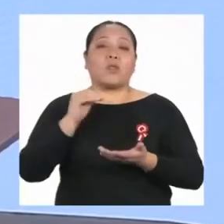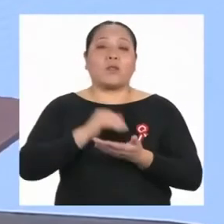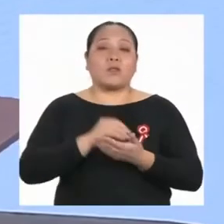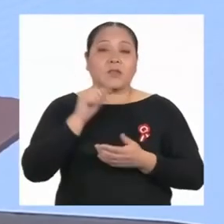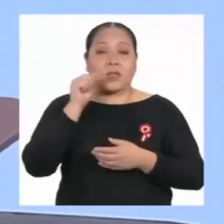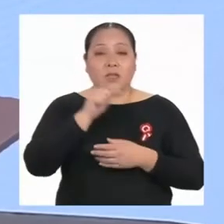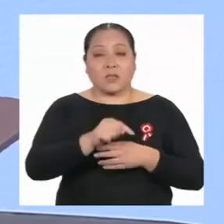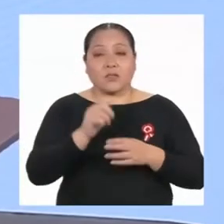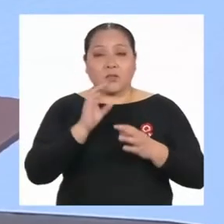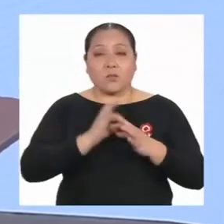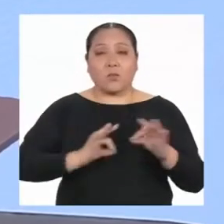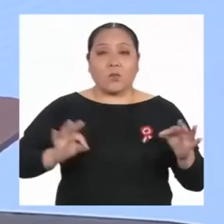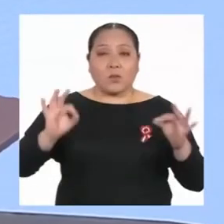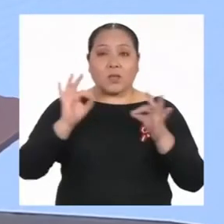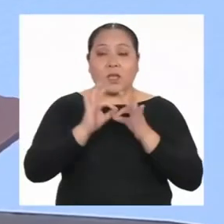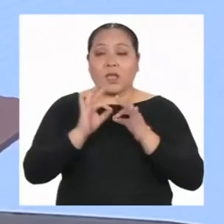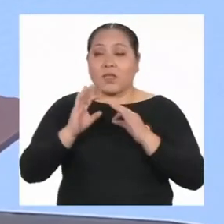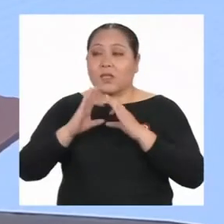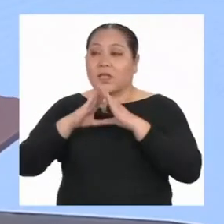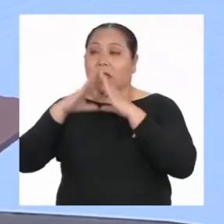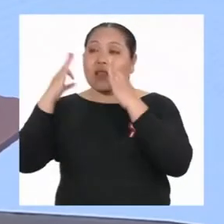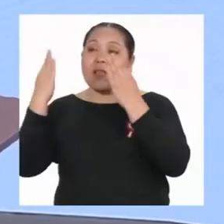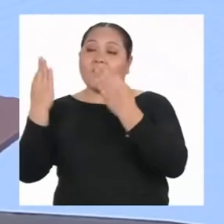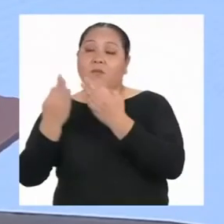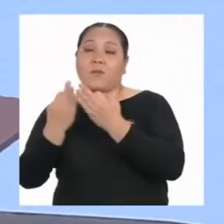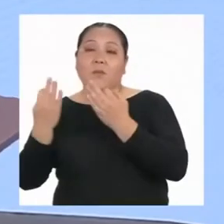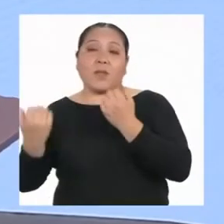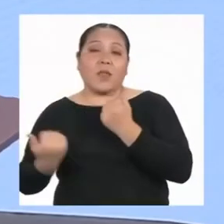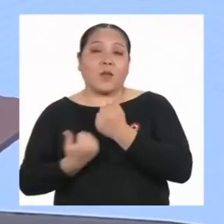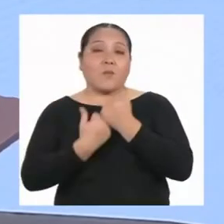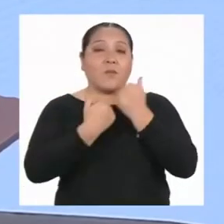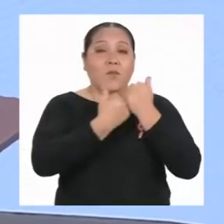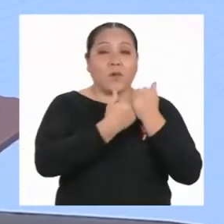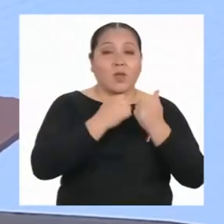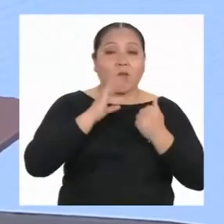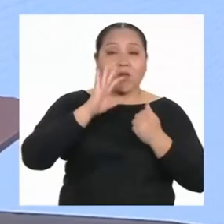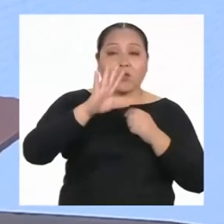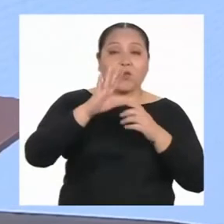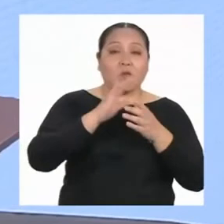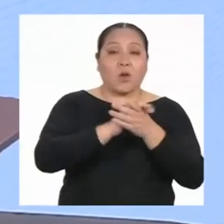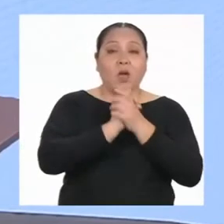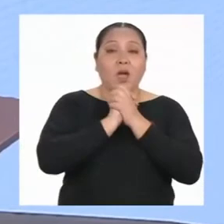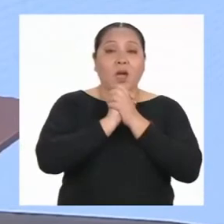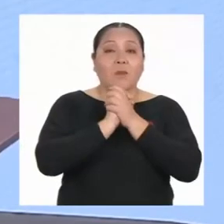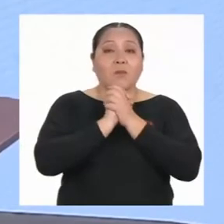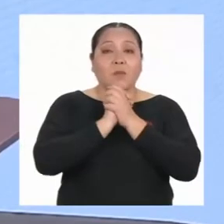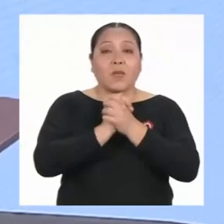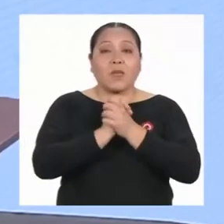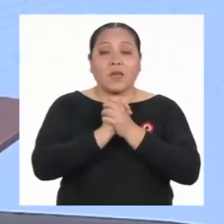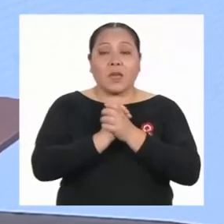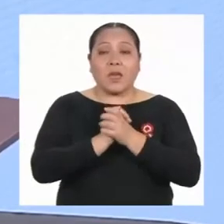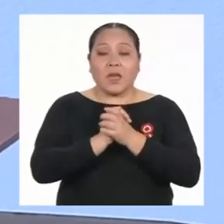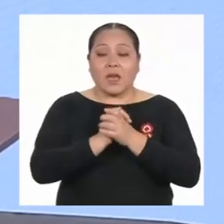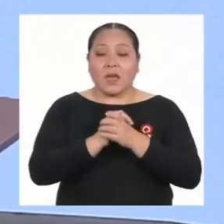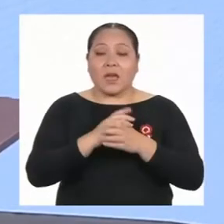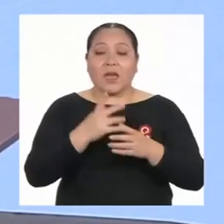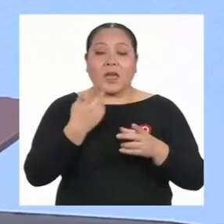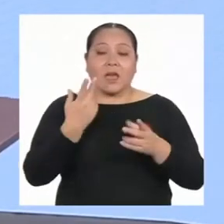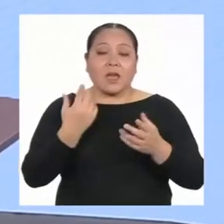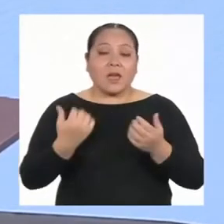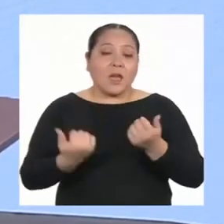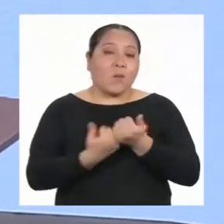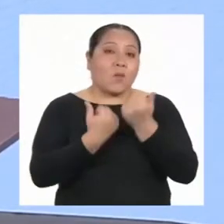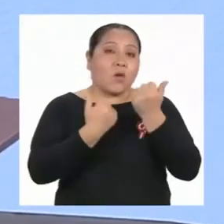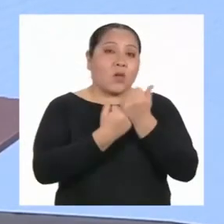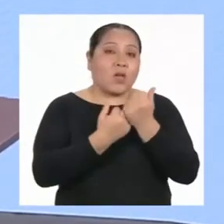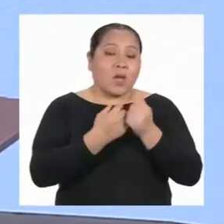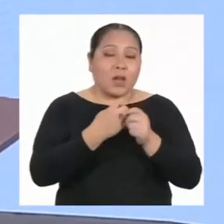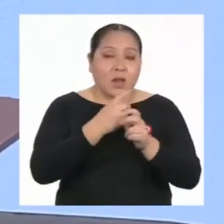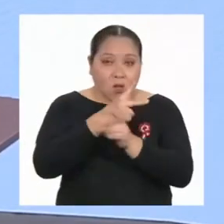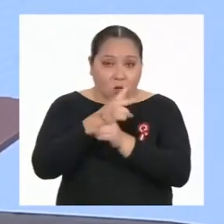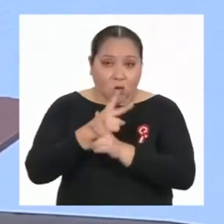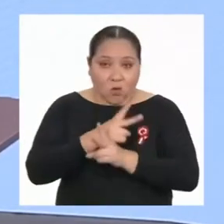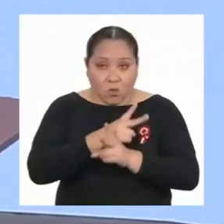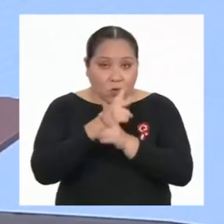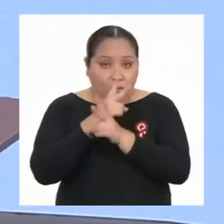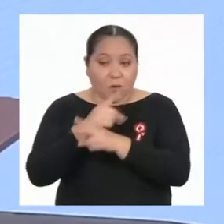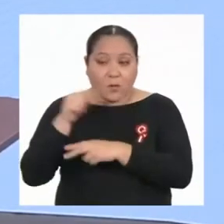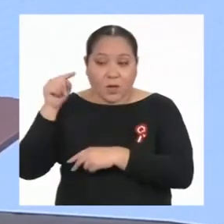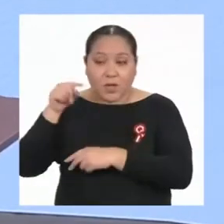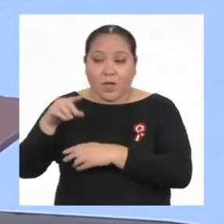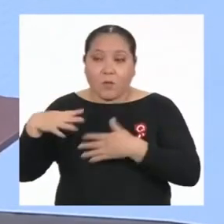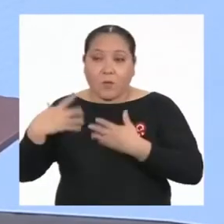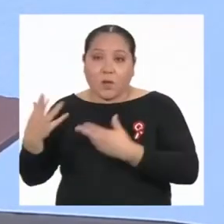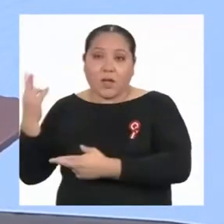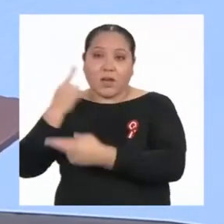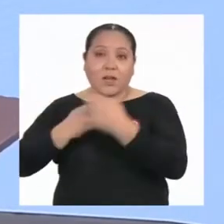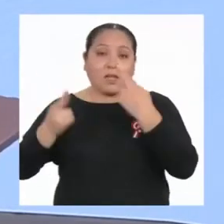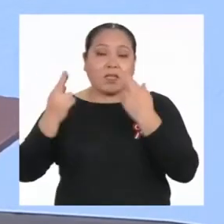que la familia pueda acompañar a tu amiga en las labores de cuidado para que pueda retornar a la escuela. Un